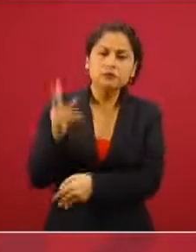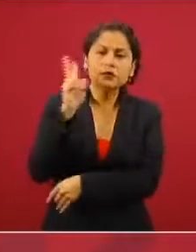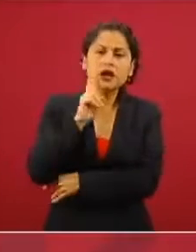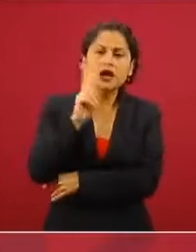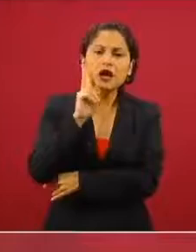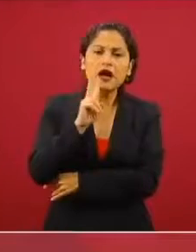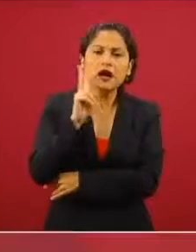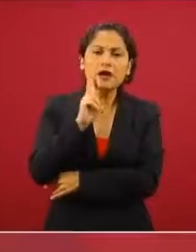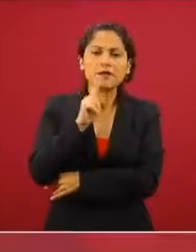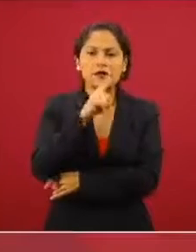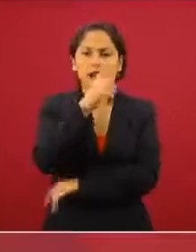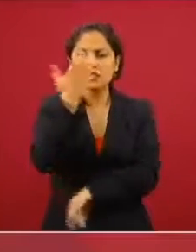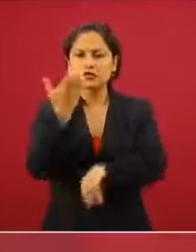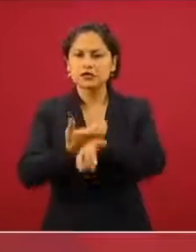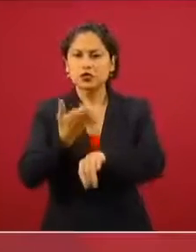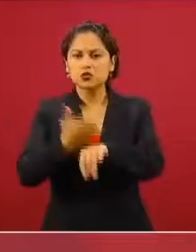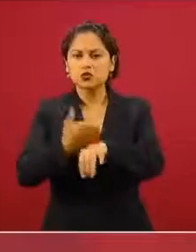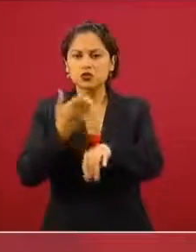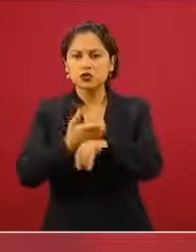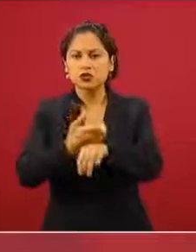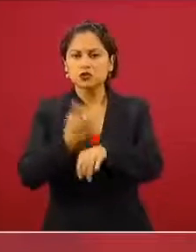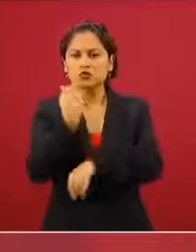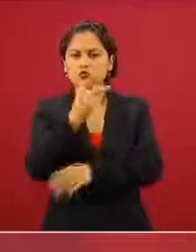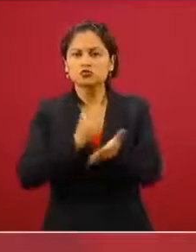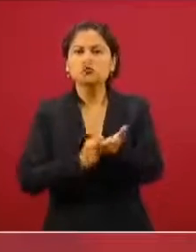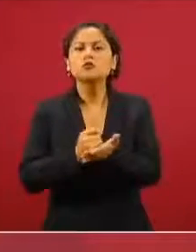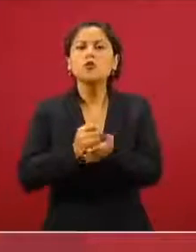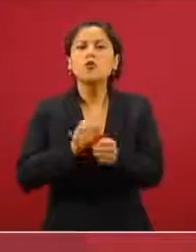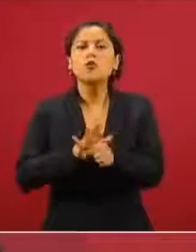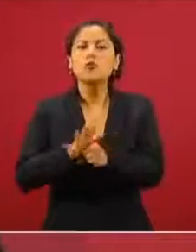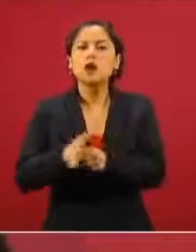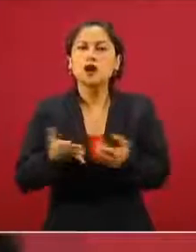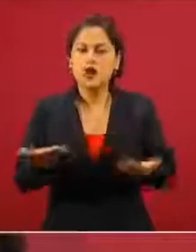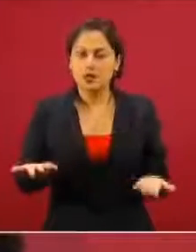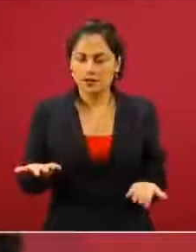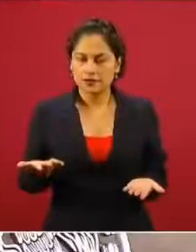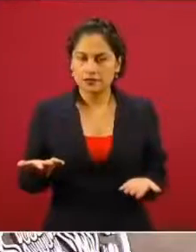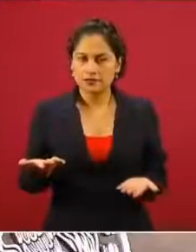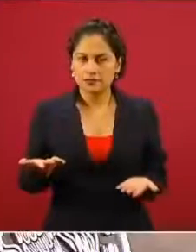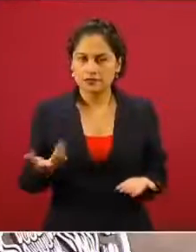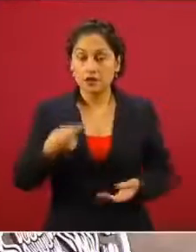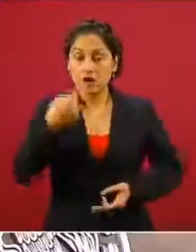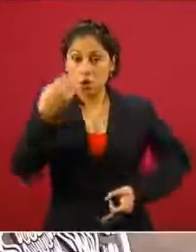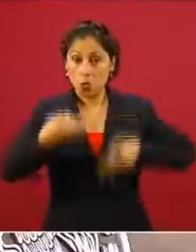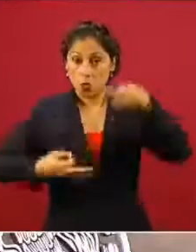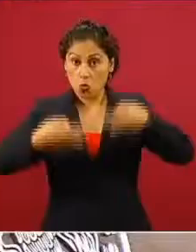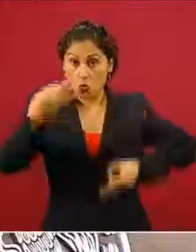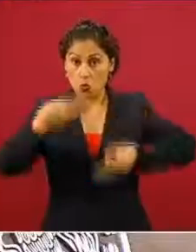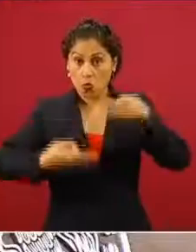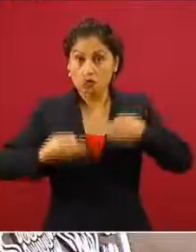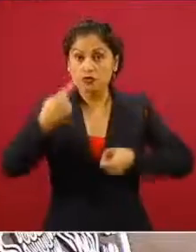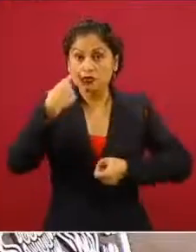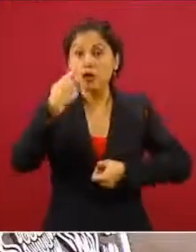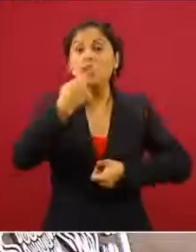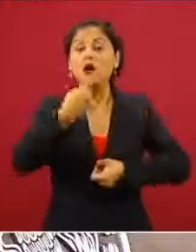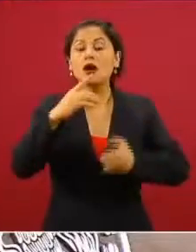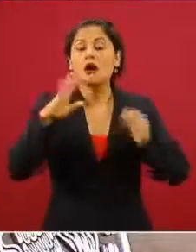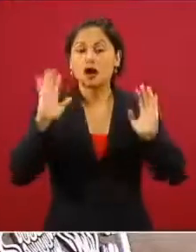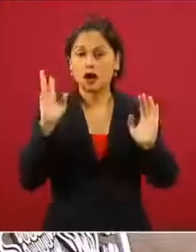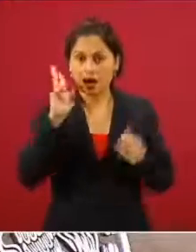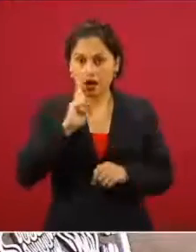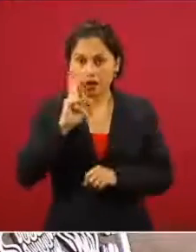Estados Unidos, cómo va a estar el juicio. Yo ahí también